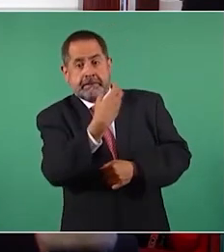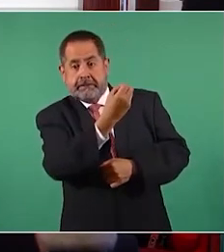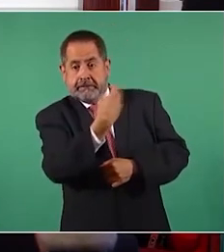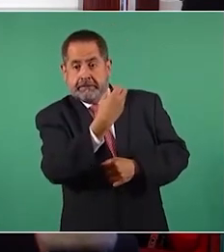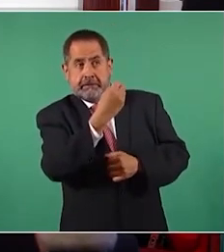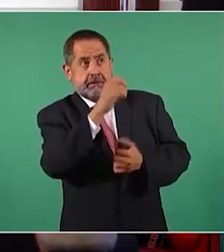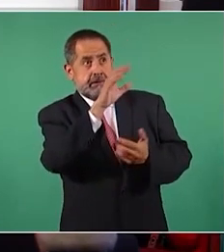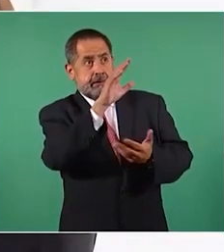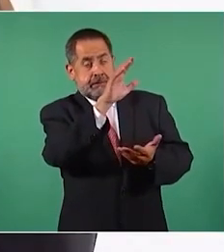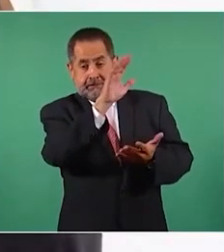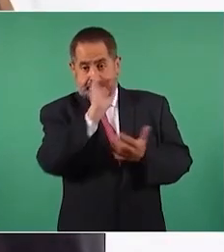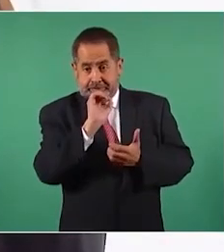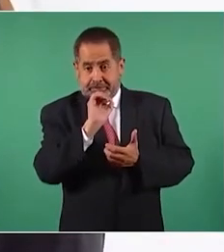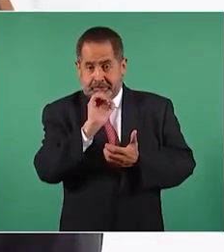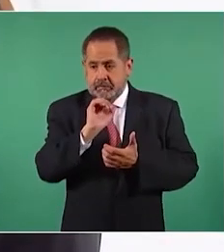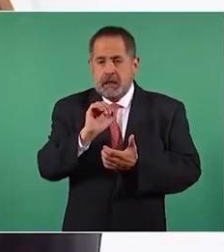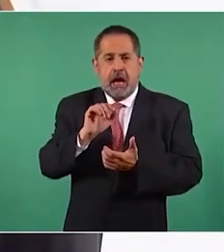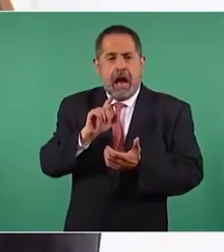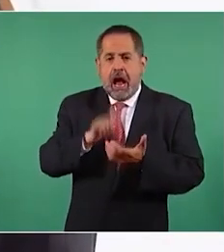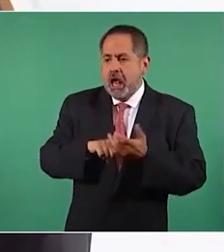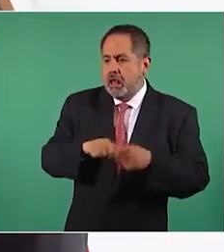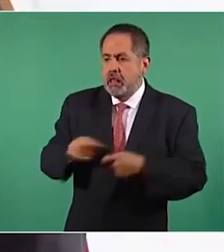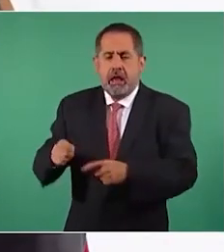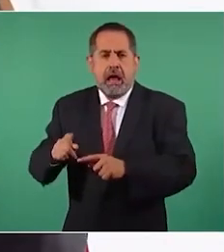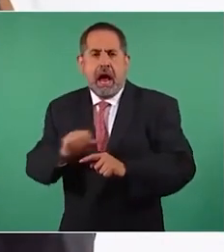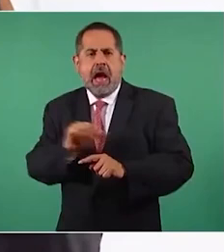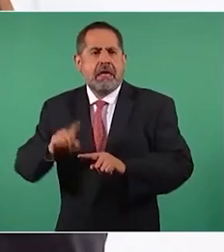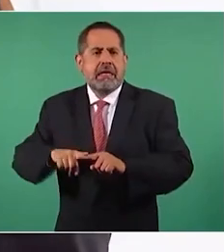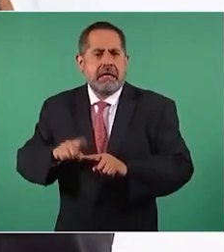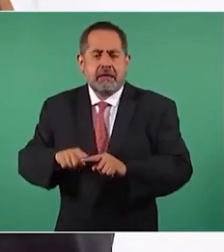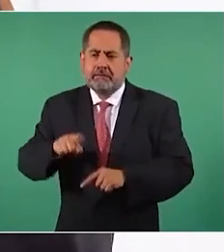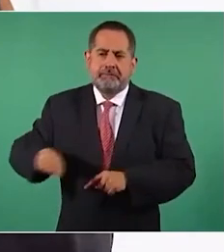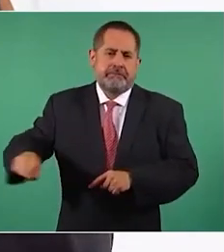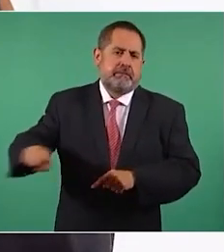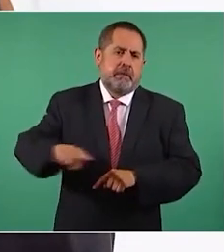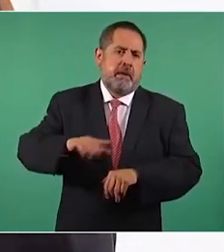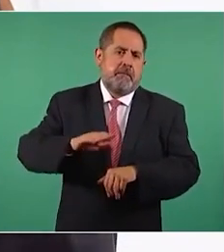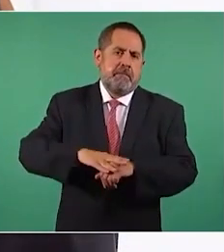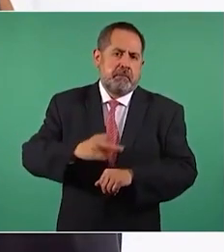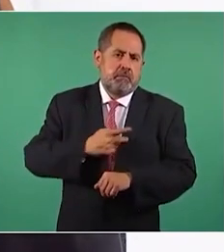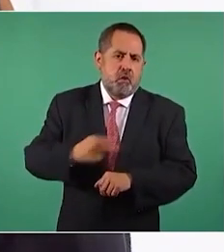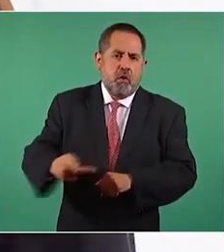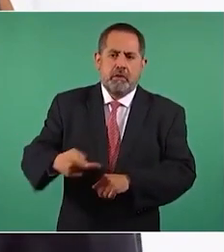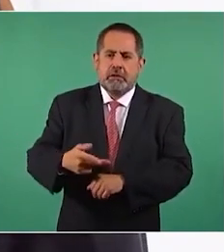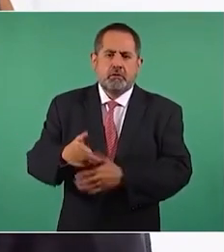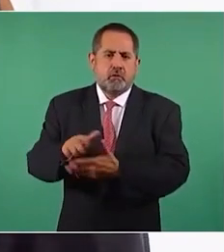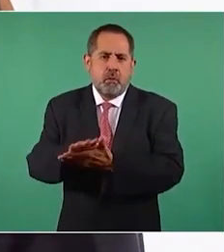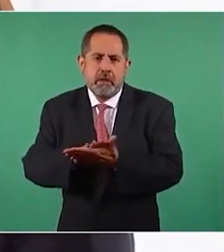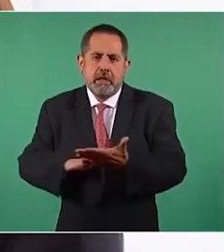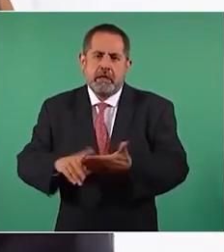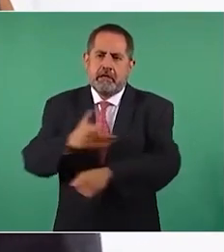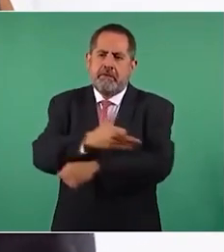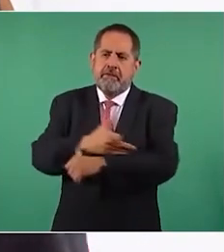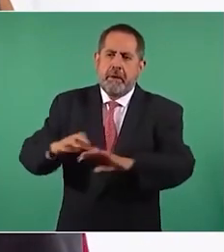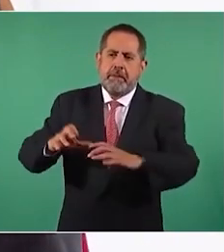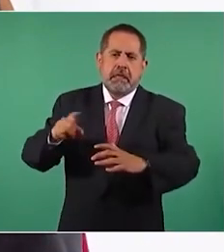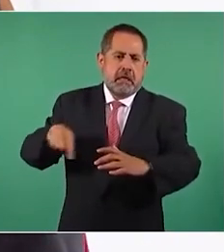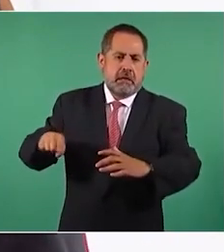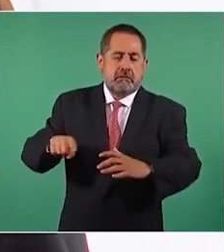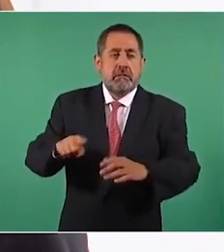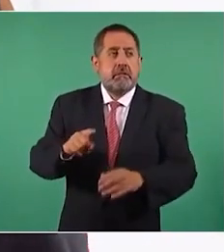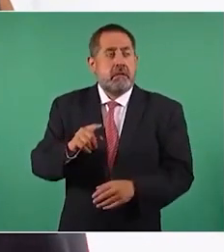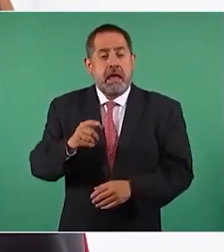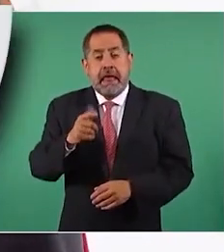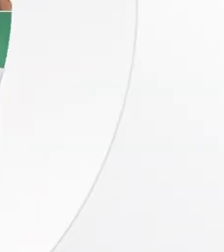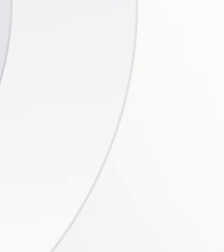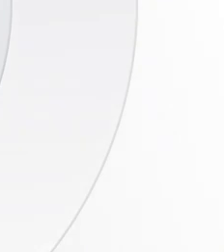a las familias y comunidades más pobres del país. Estamos hablando de más de 10 millones de